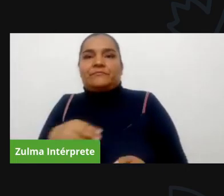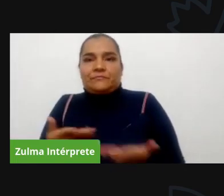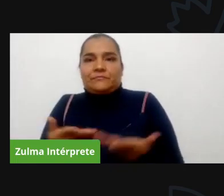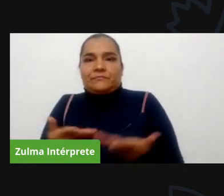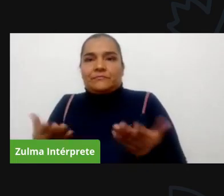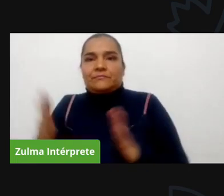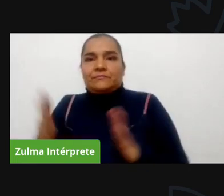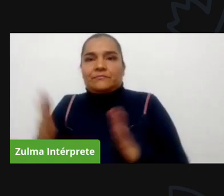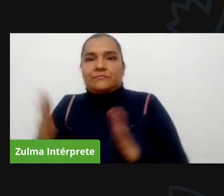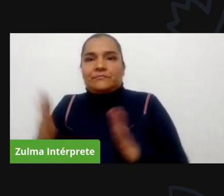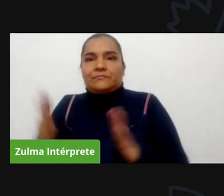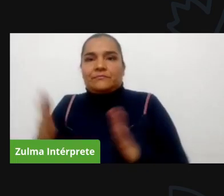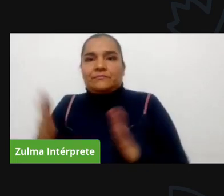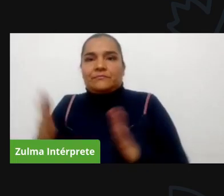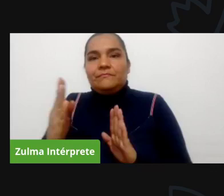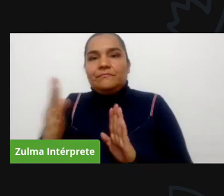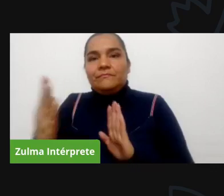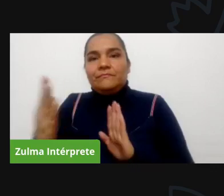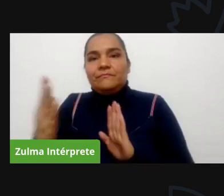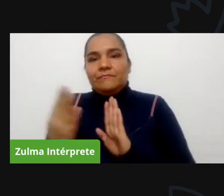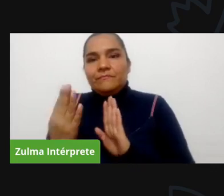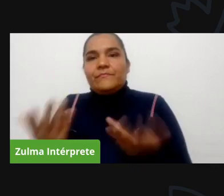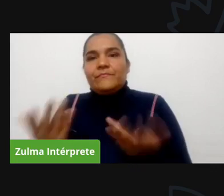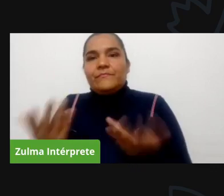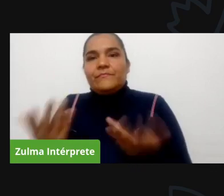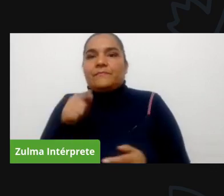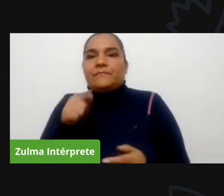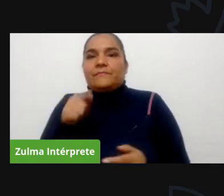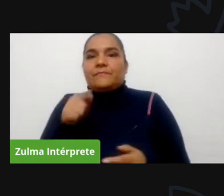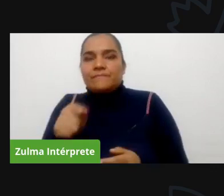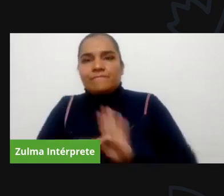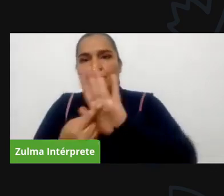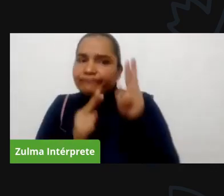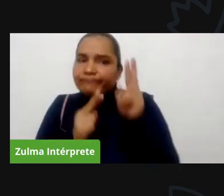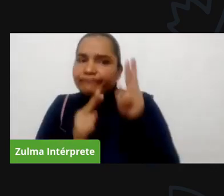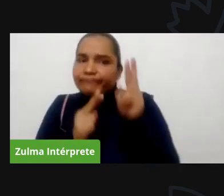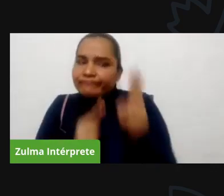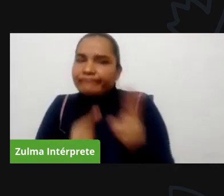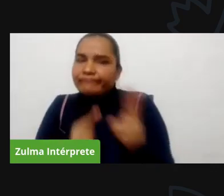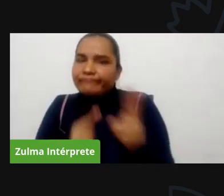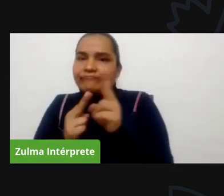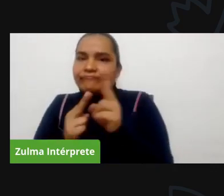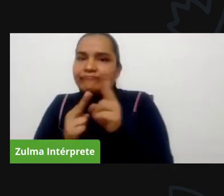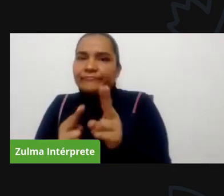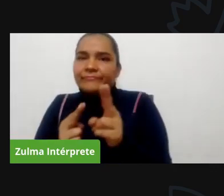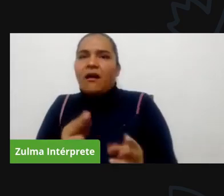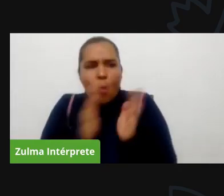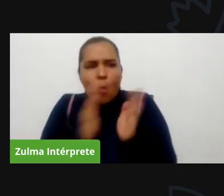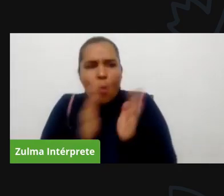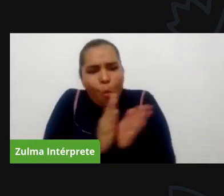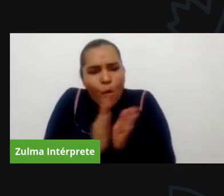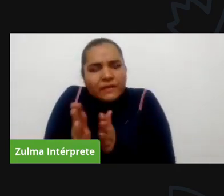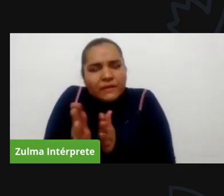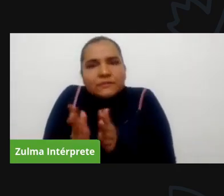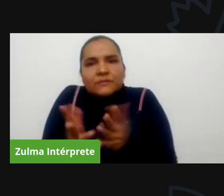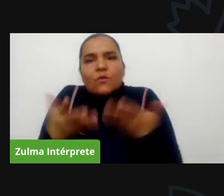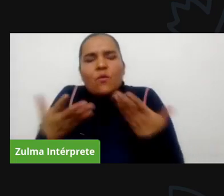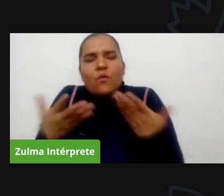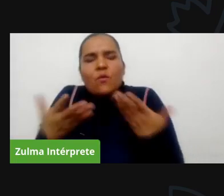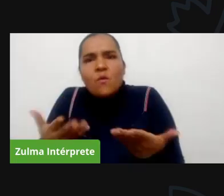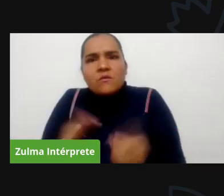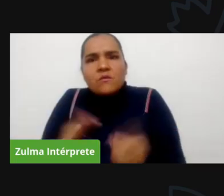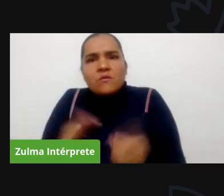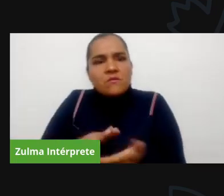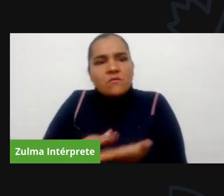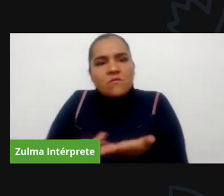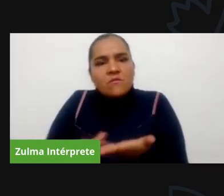de organizarse no solamente en el nivel de célula el más pequeño el más micro que es nuestro adn